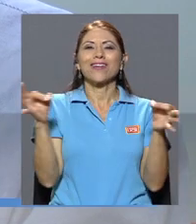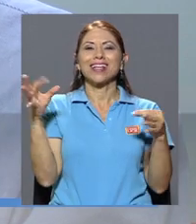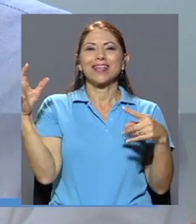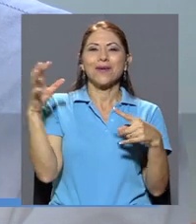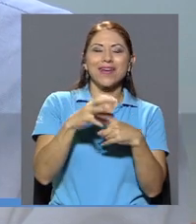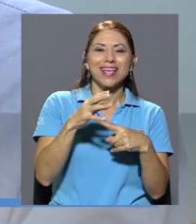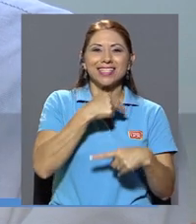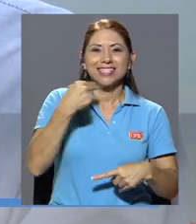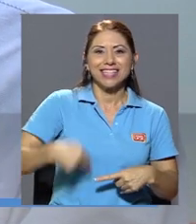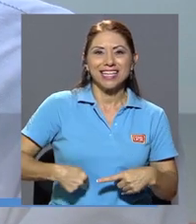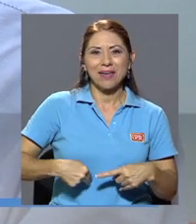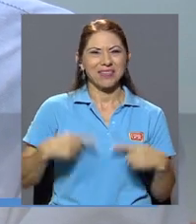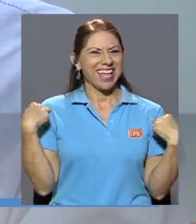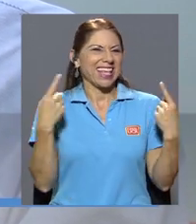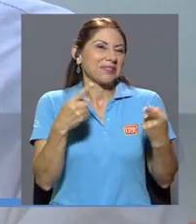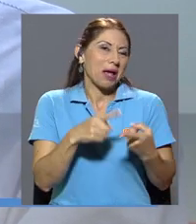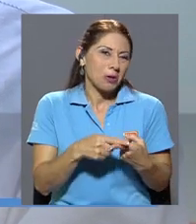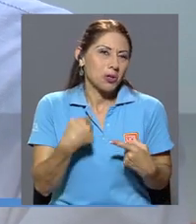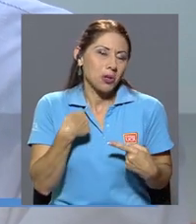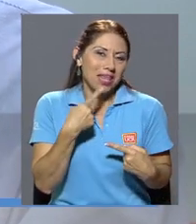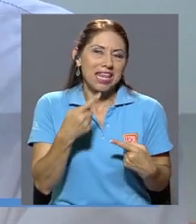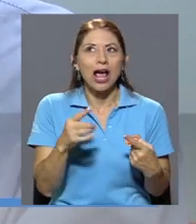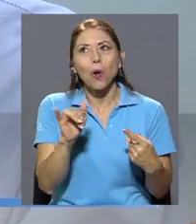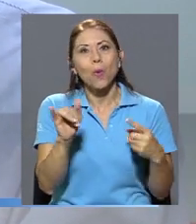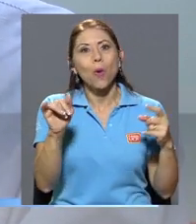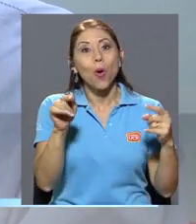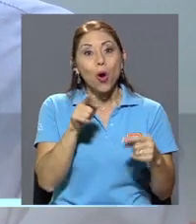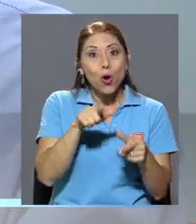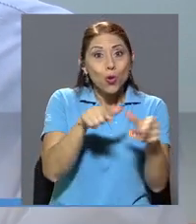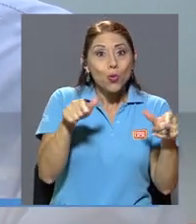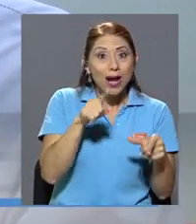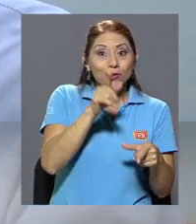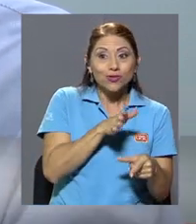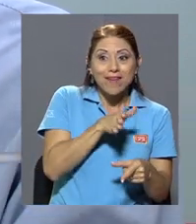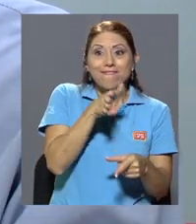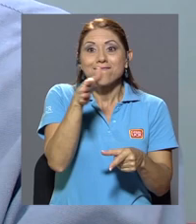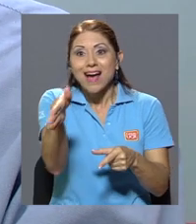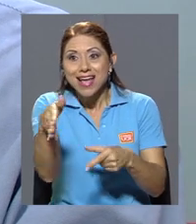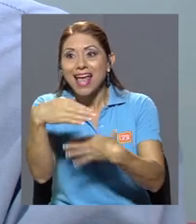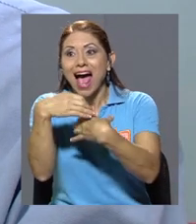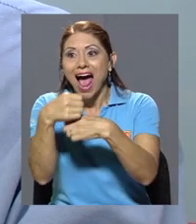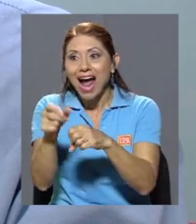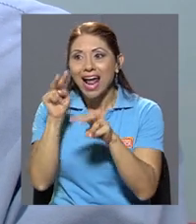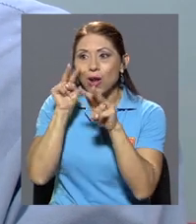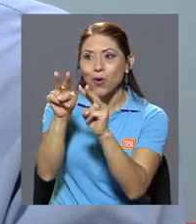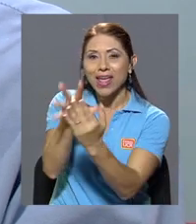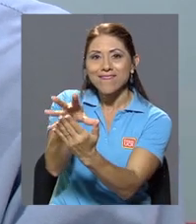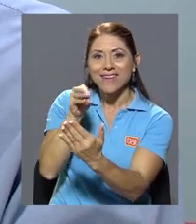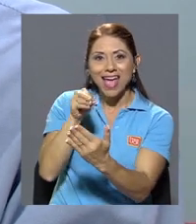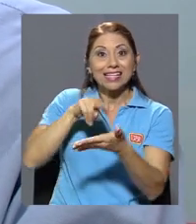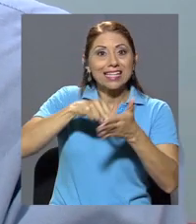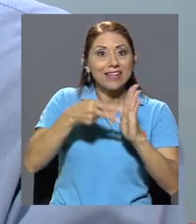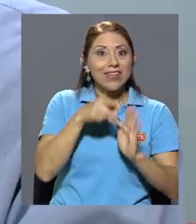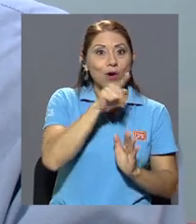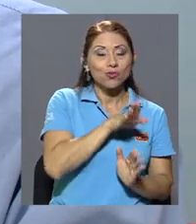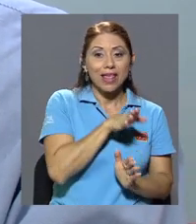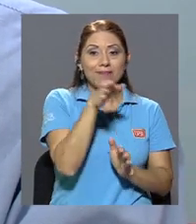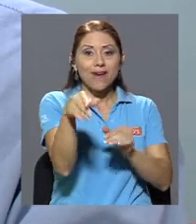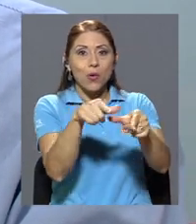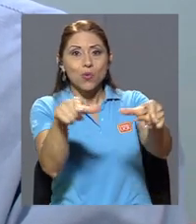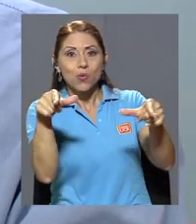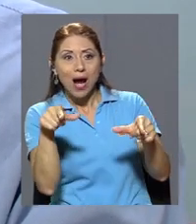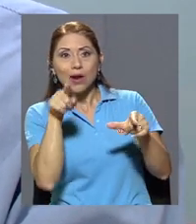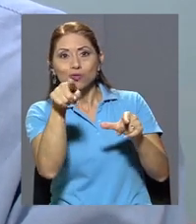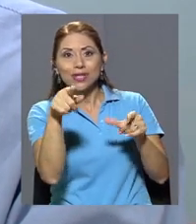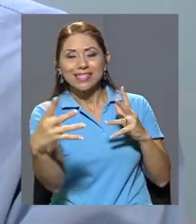traduciría en español como Donde fueres, haz lo que vieres. Es decir, la idea de que cuando usted va a un lugar usted se ajusta a los parámetros y a los